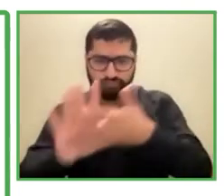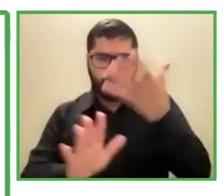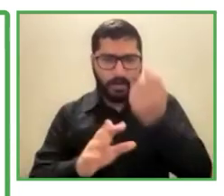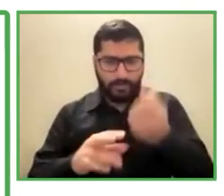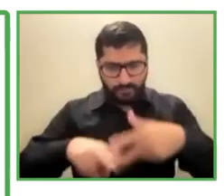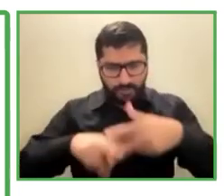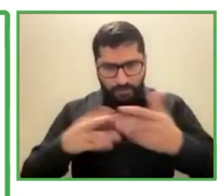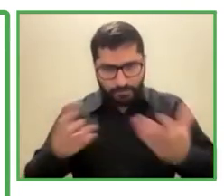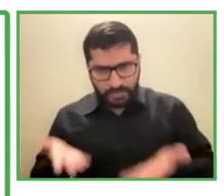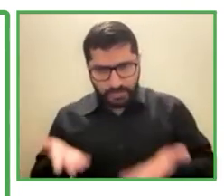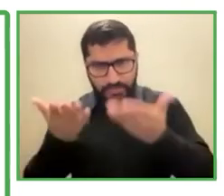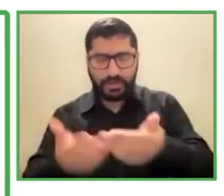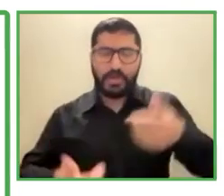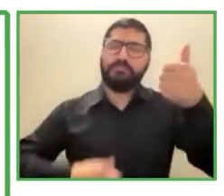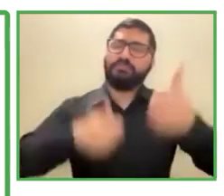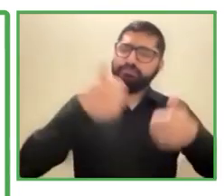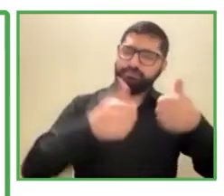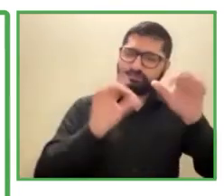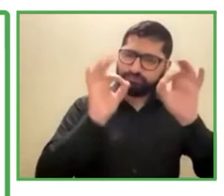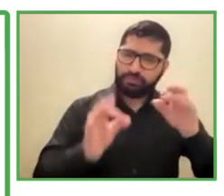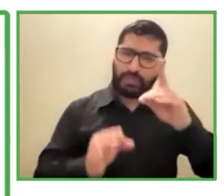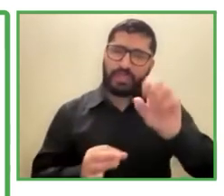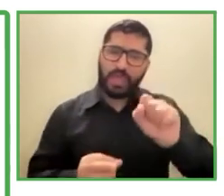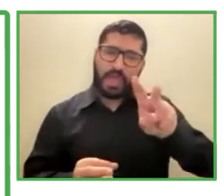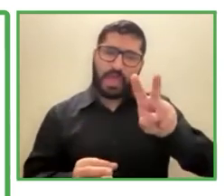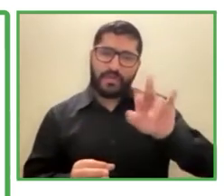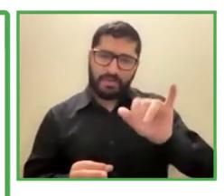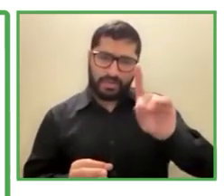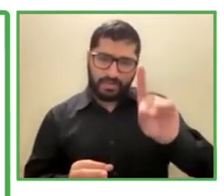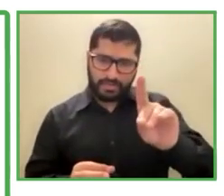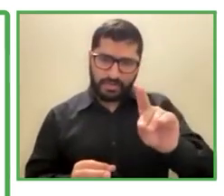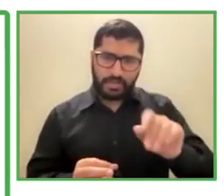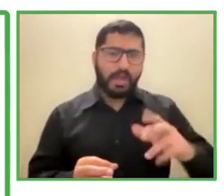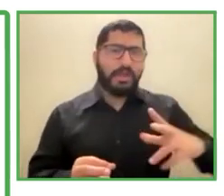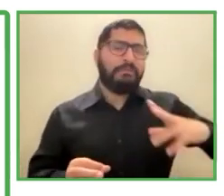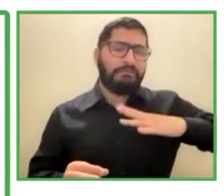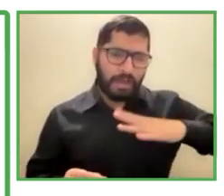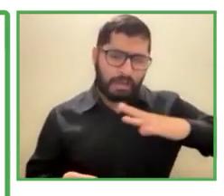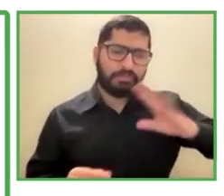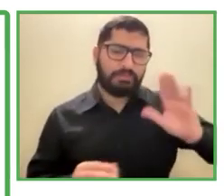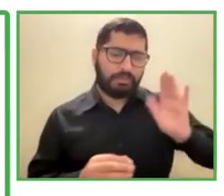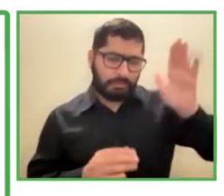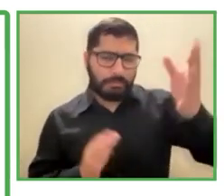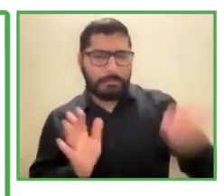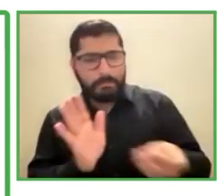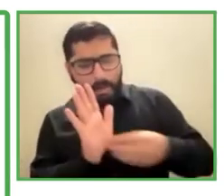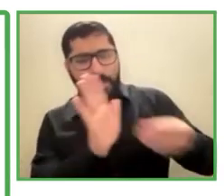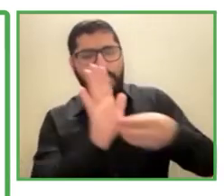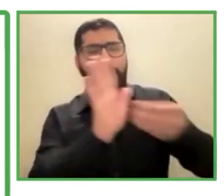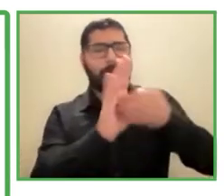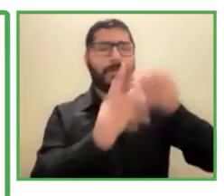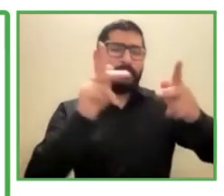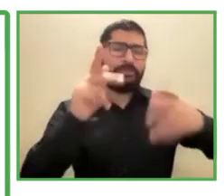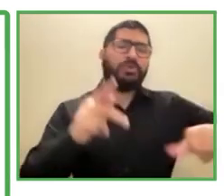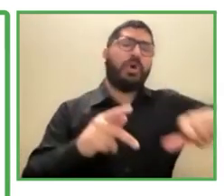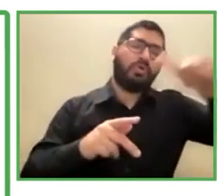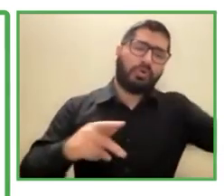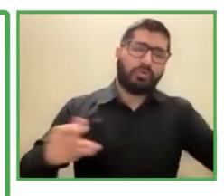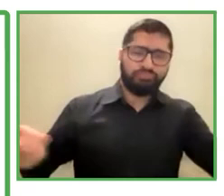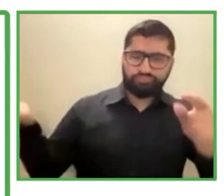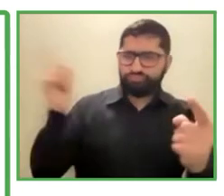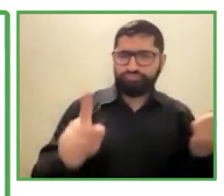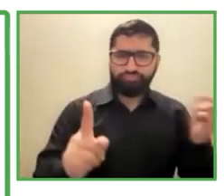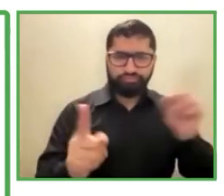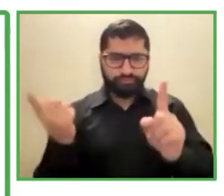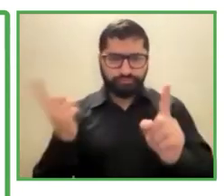no eran suficientes contratamos a un segundo aprendiz sordo que podía enseñarle el lenguaje y la cultura e incluirlo a la comunidad